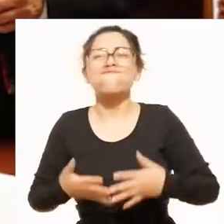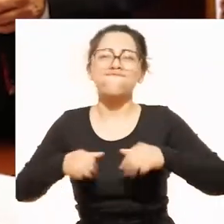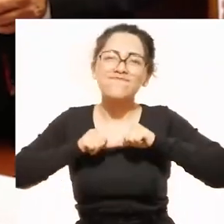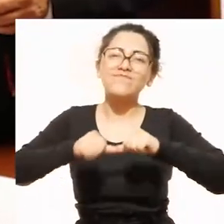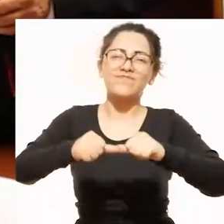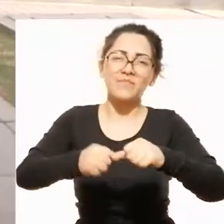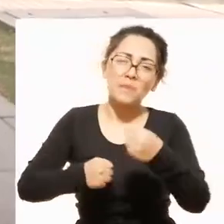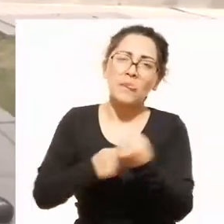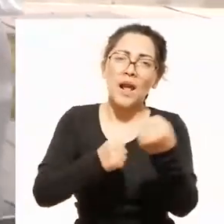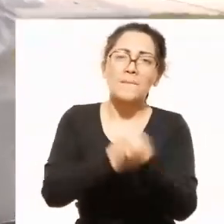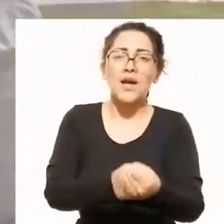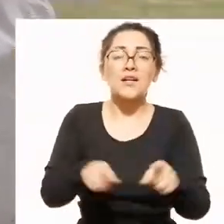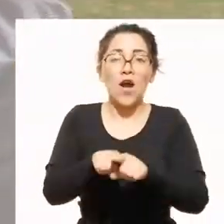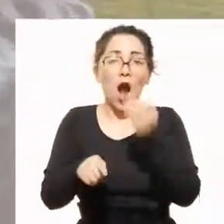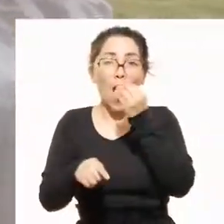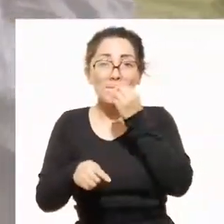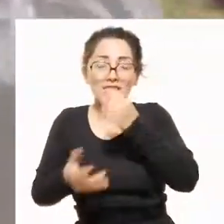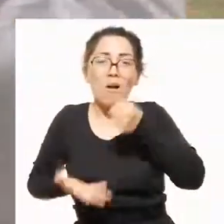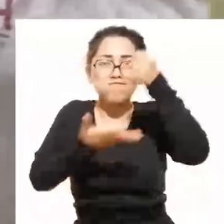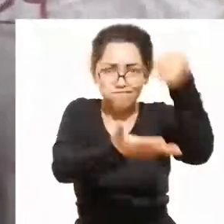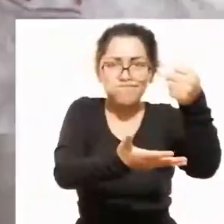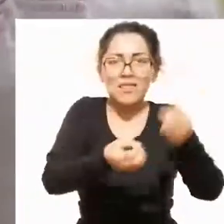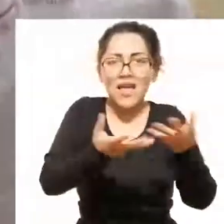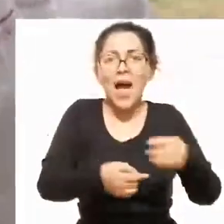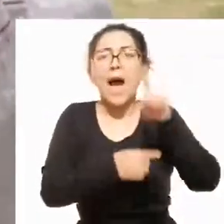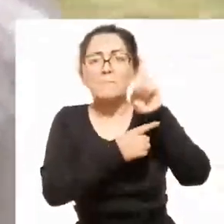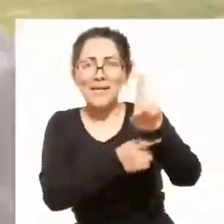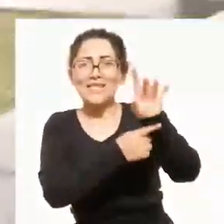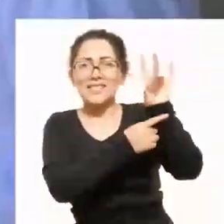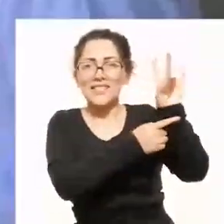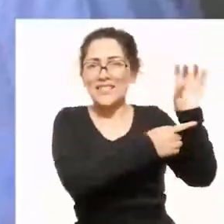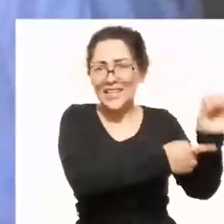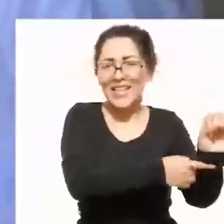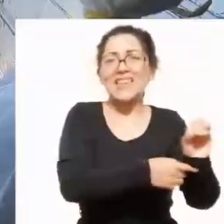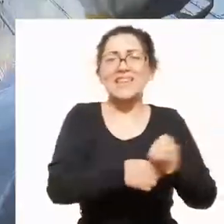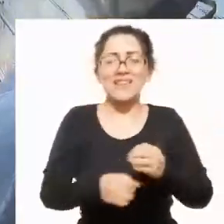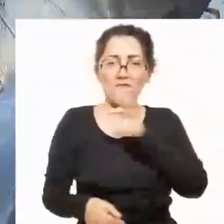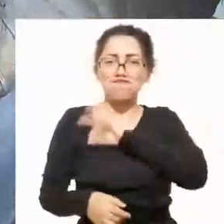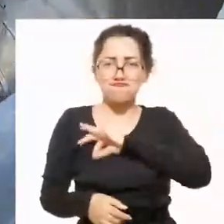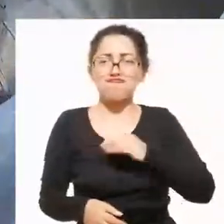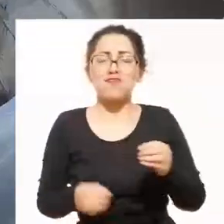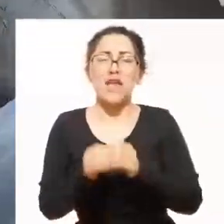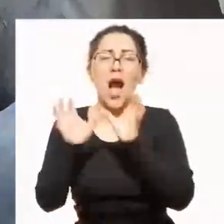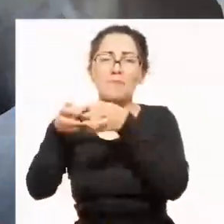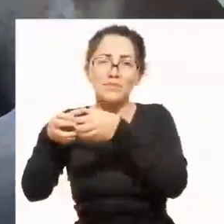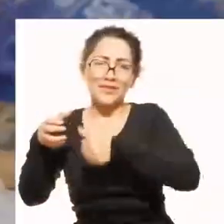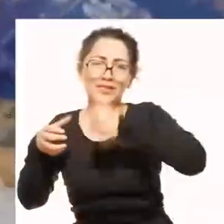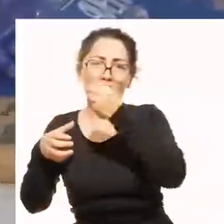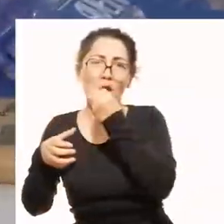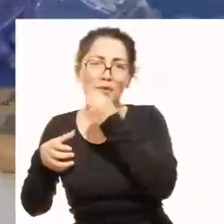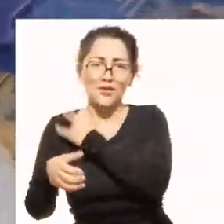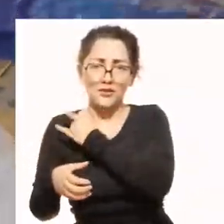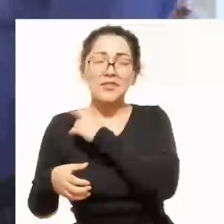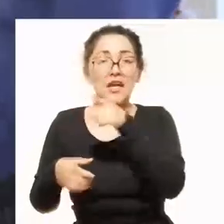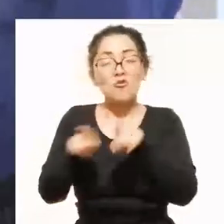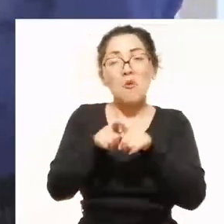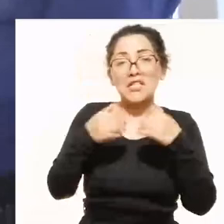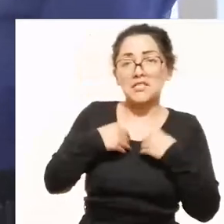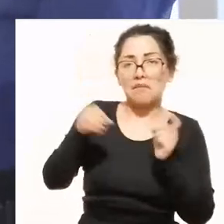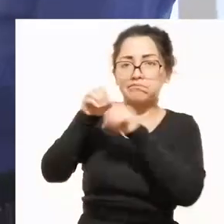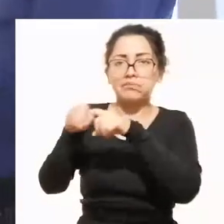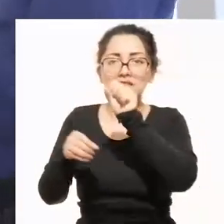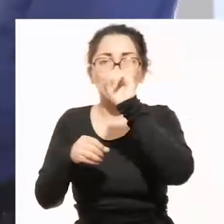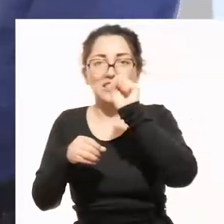2021 continuará apoyando con canastas de víveres a 1.770 beneficiarios del comedor universitario